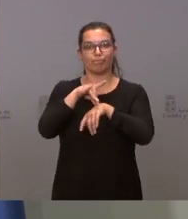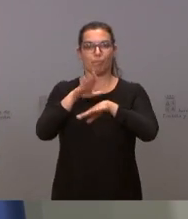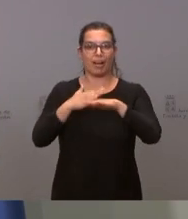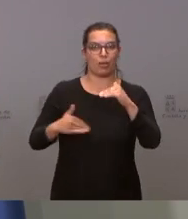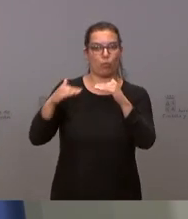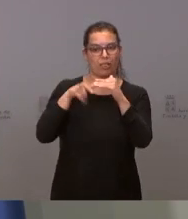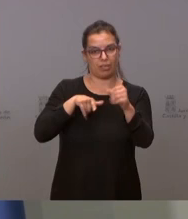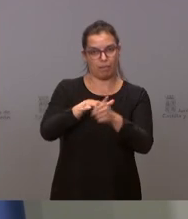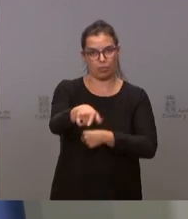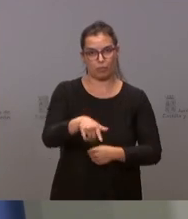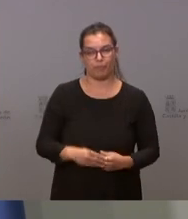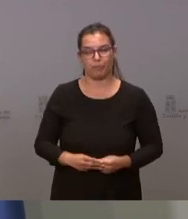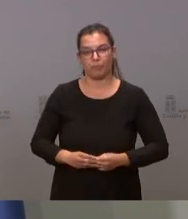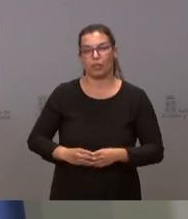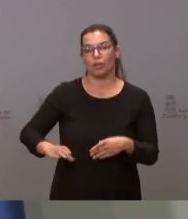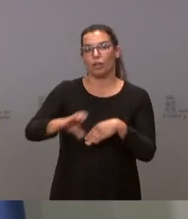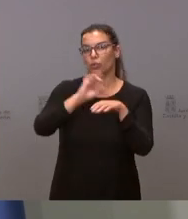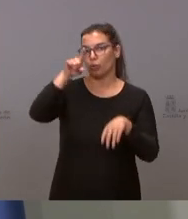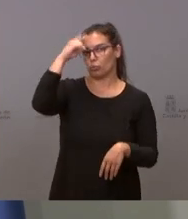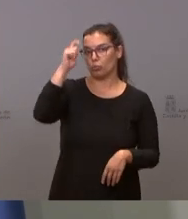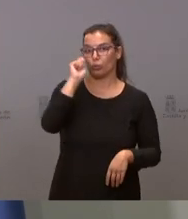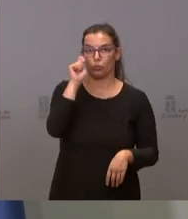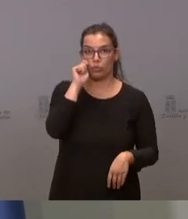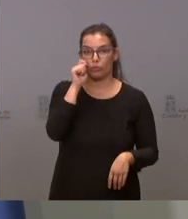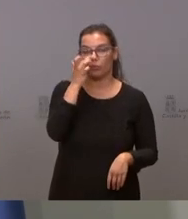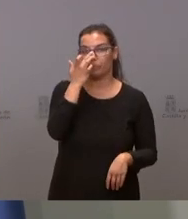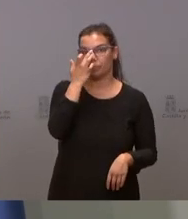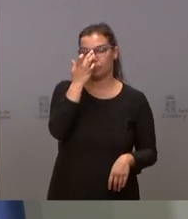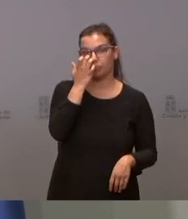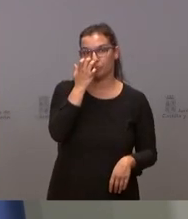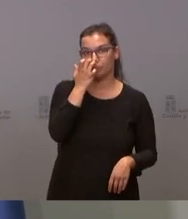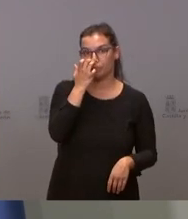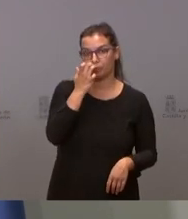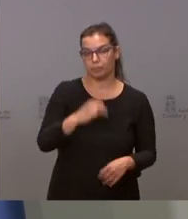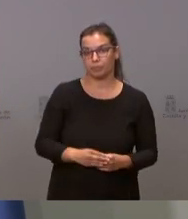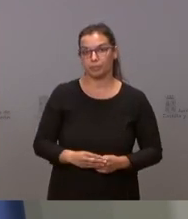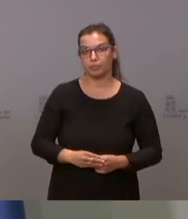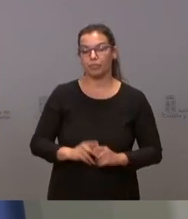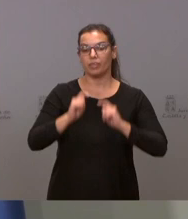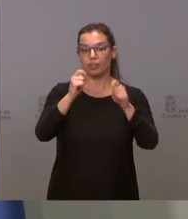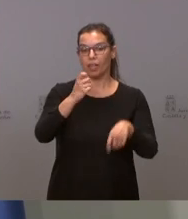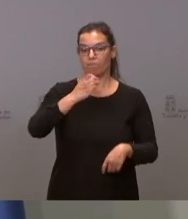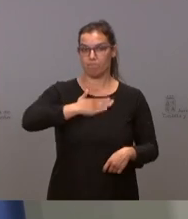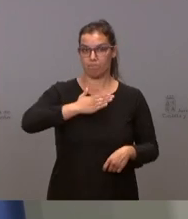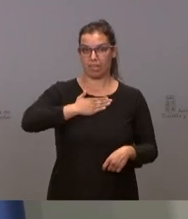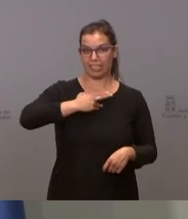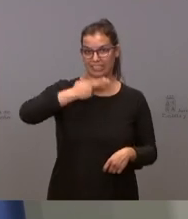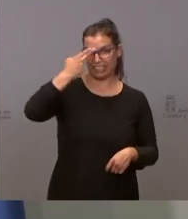La Consejería de Cultura y Turismo declara bien de interés cultural